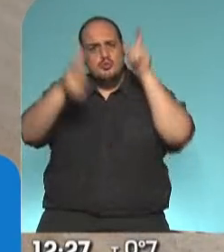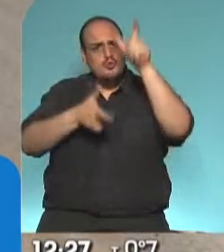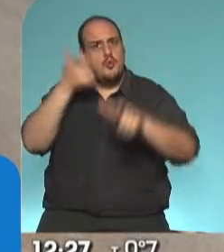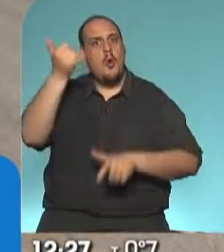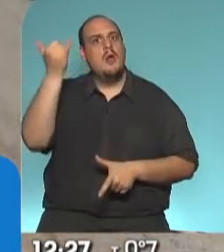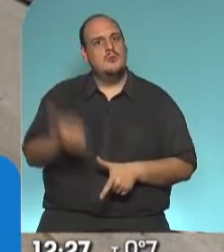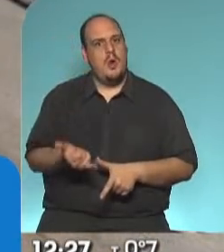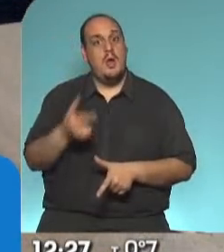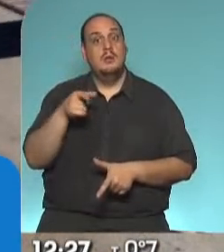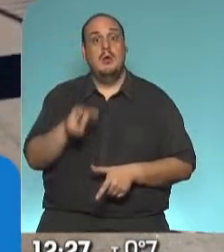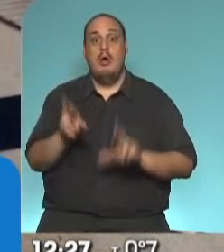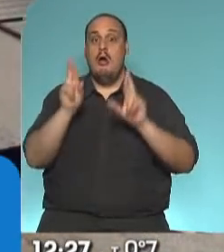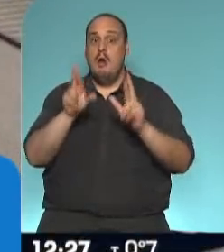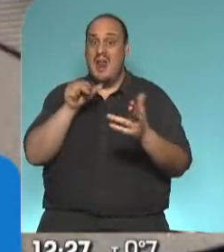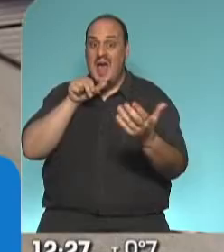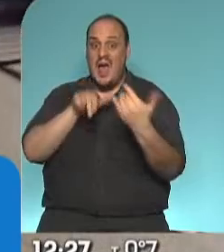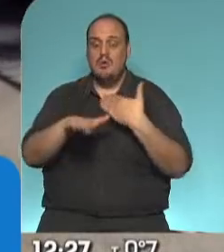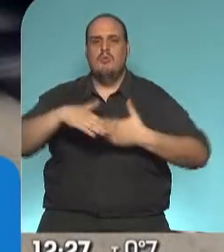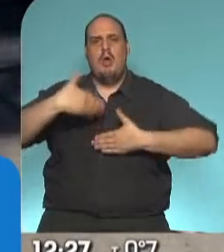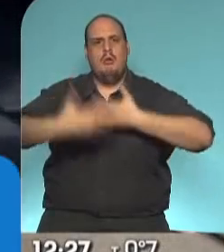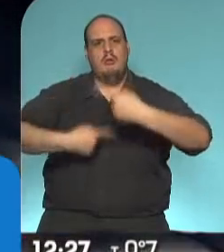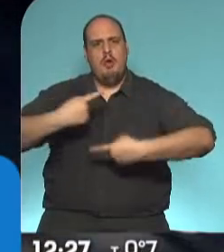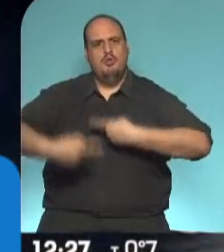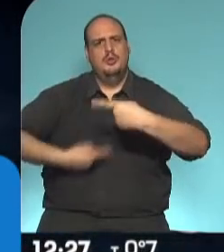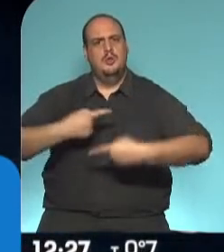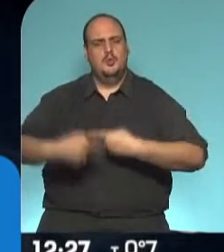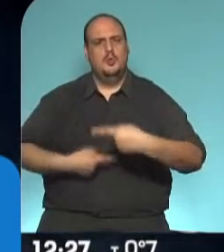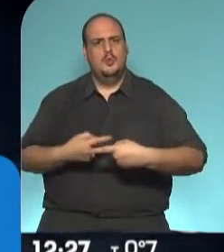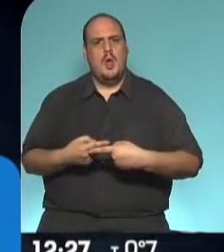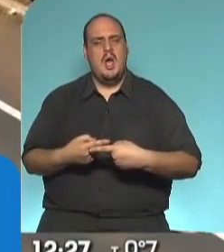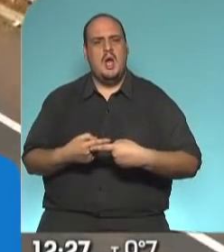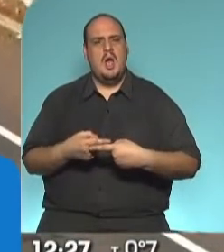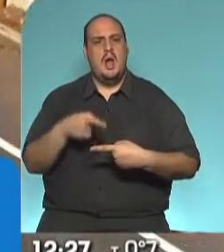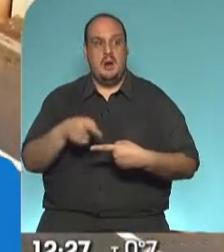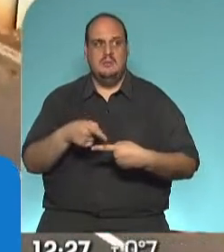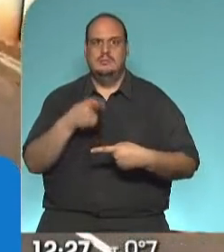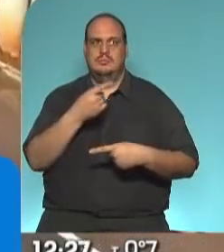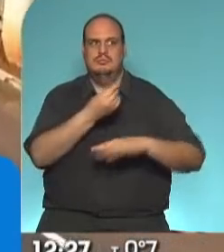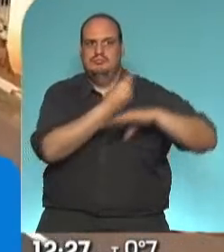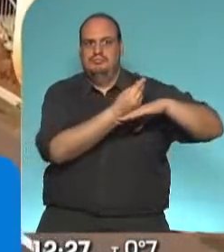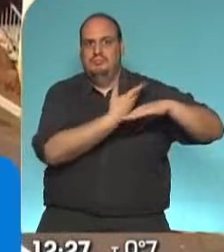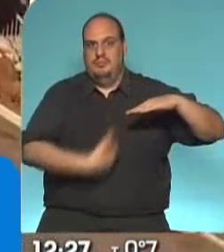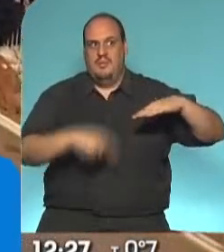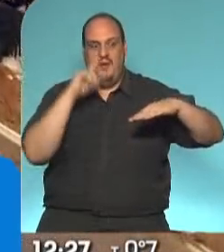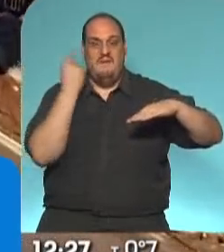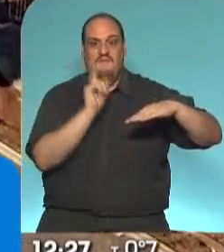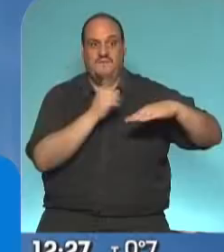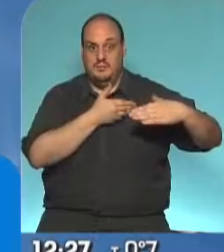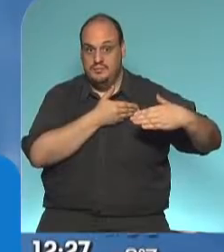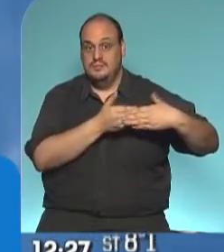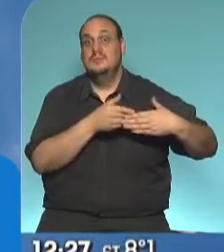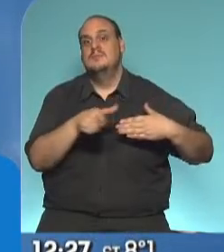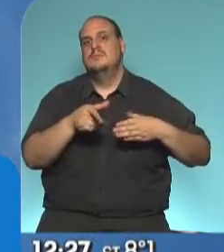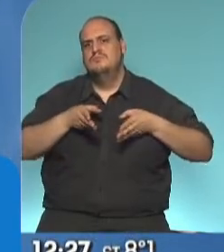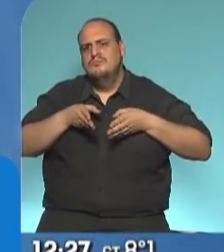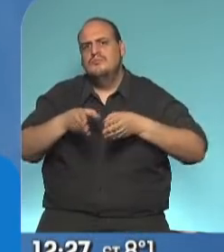que esta autovía la podamos continuar, querido presidente, en este mandato. Todavía nos queda terminar hasta San